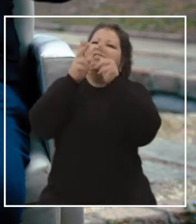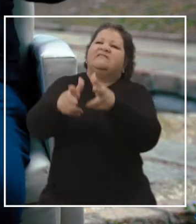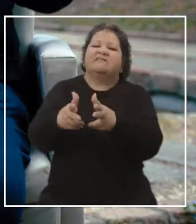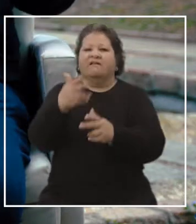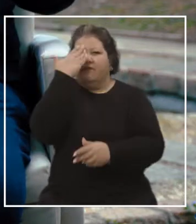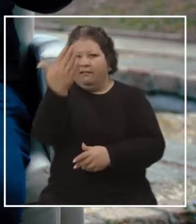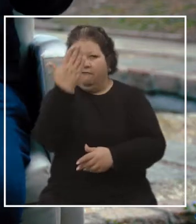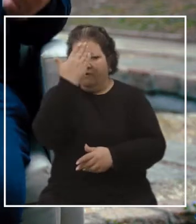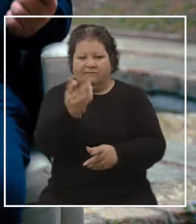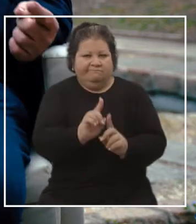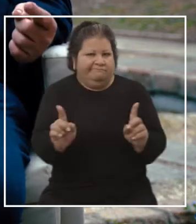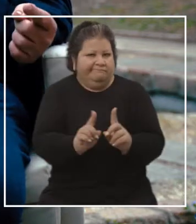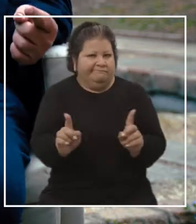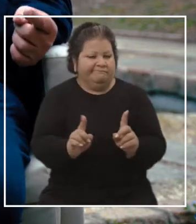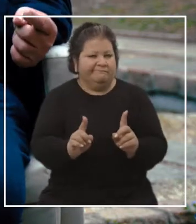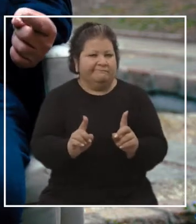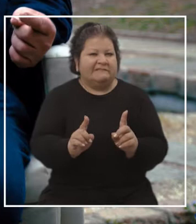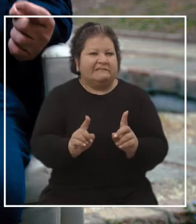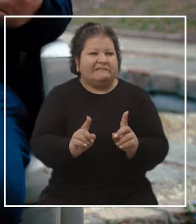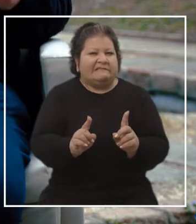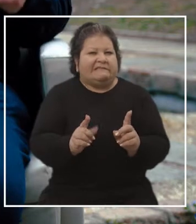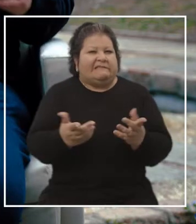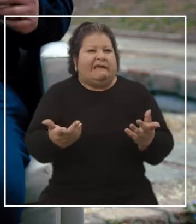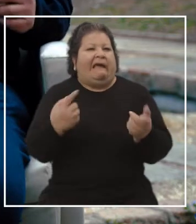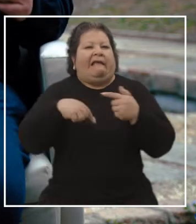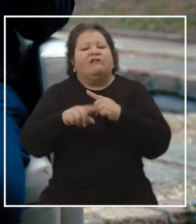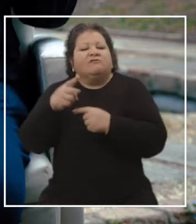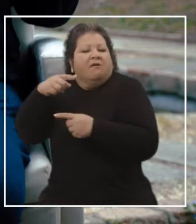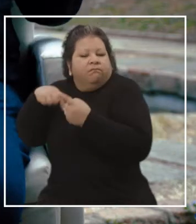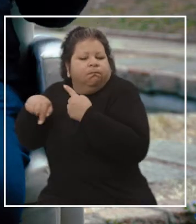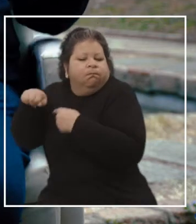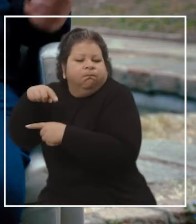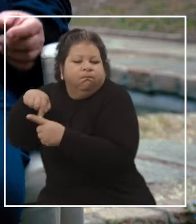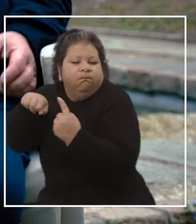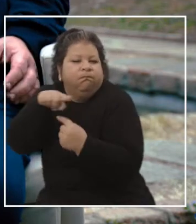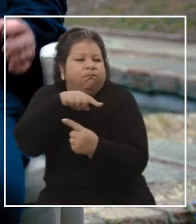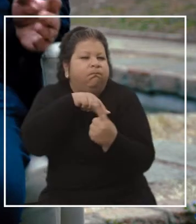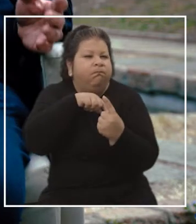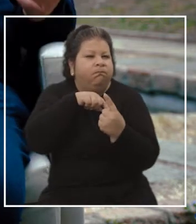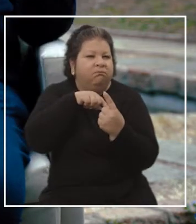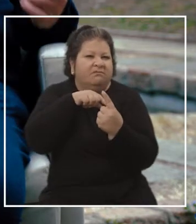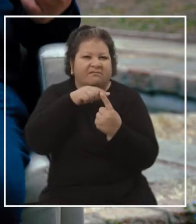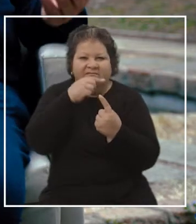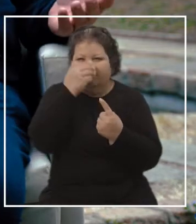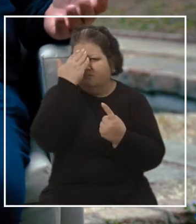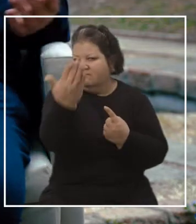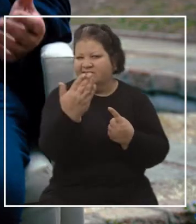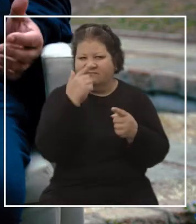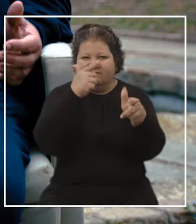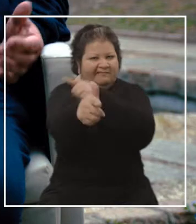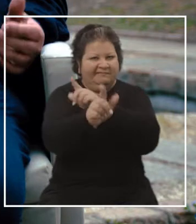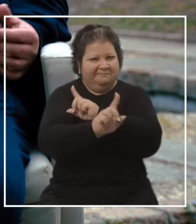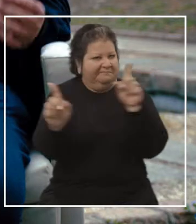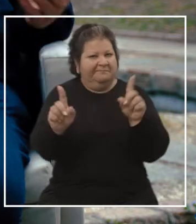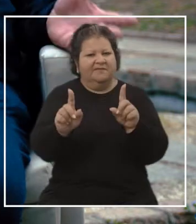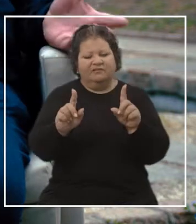frente a frente. Tenemos que siempre utilizar los subterfugios y igual, y entonces volcamos